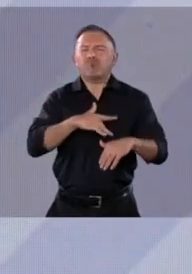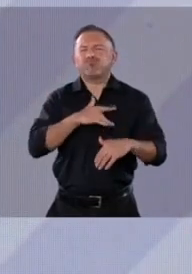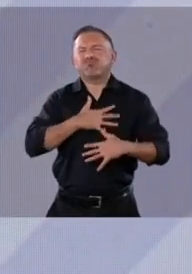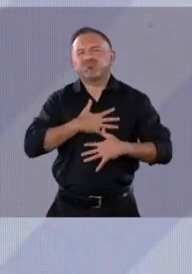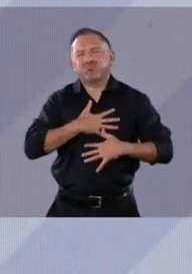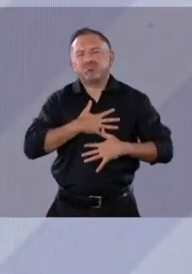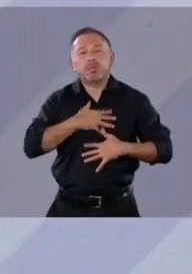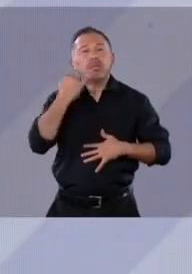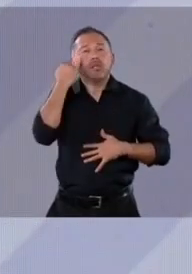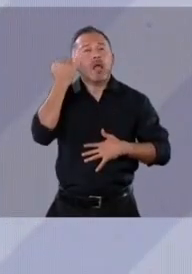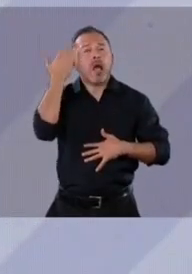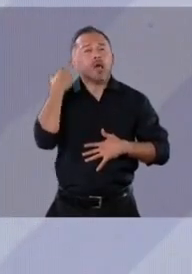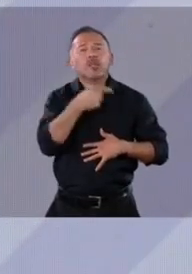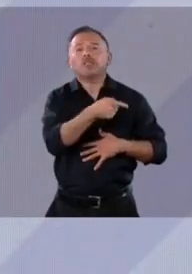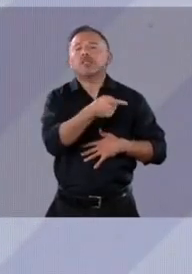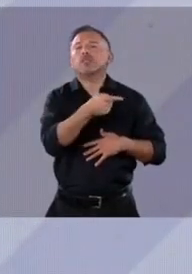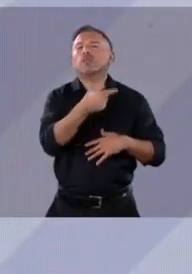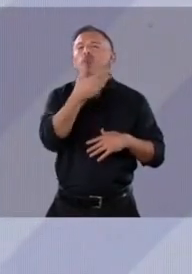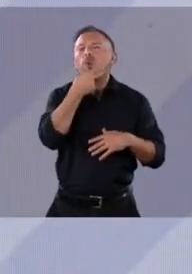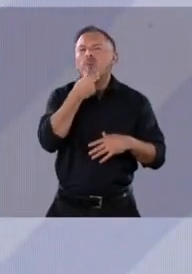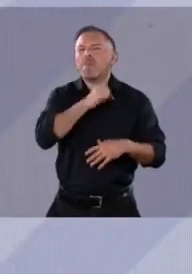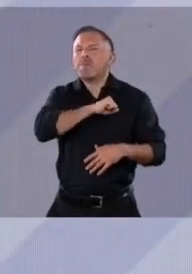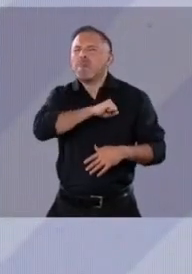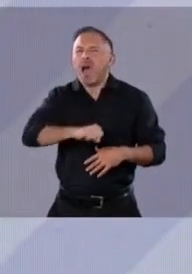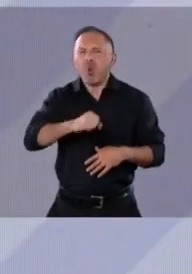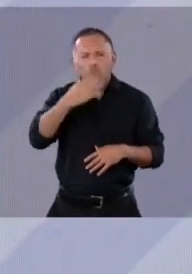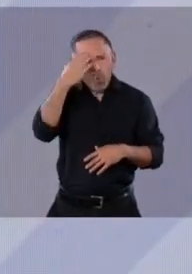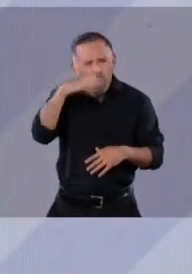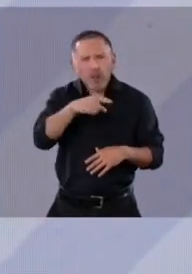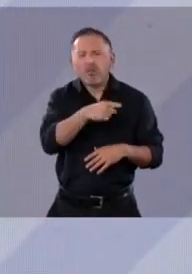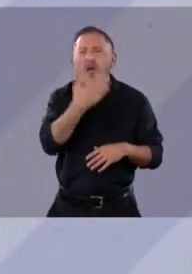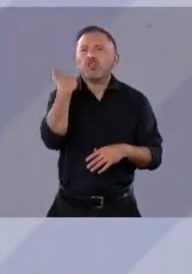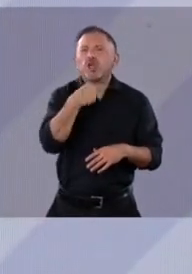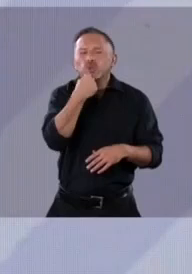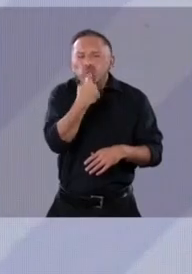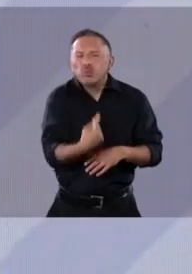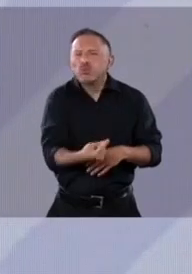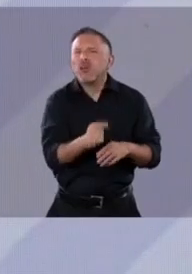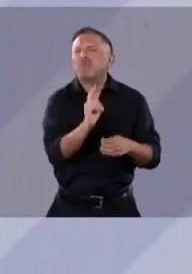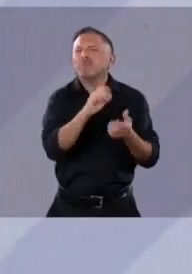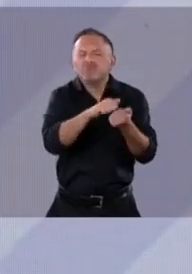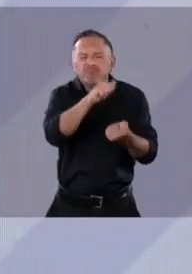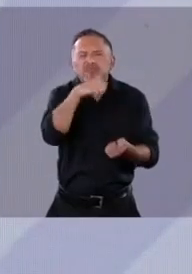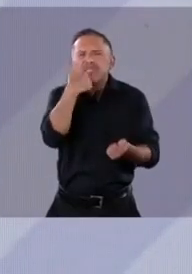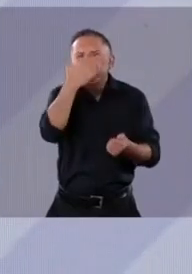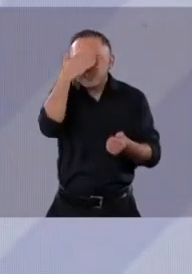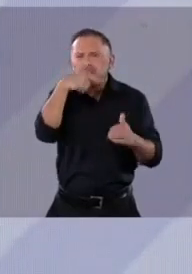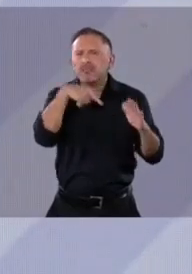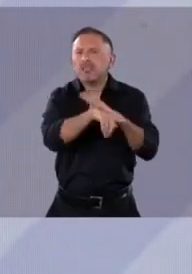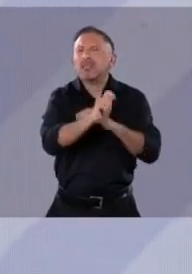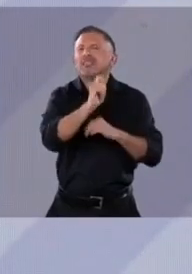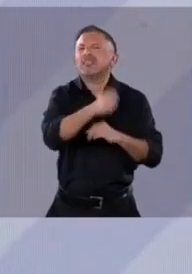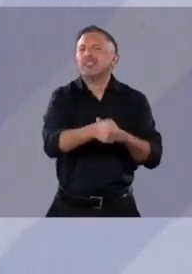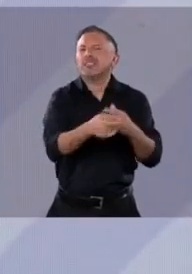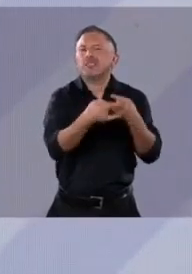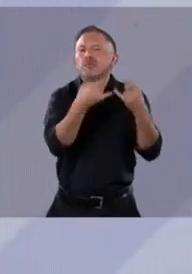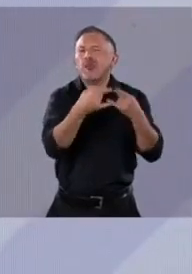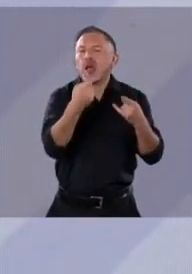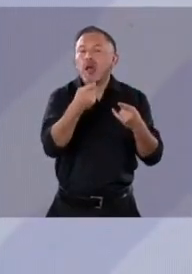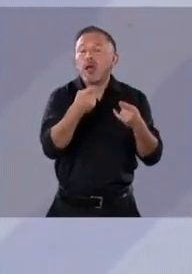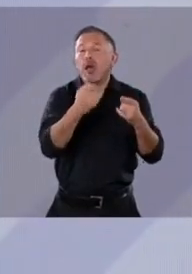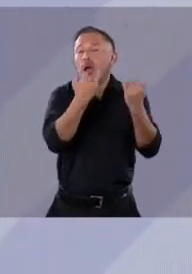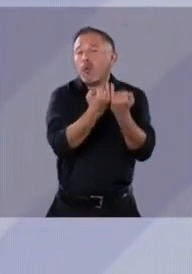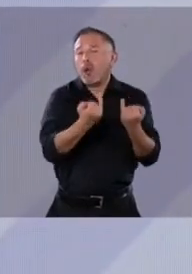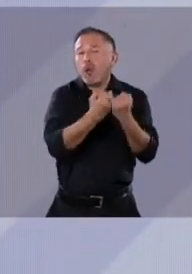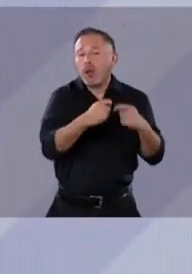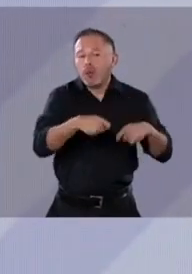secuestrador, cómo fue la infancia de un asesino, cómo fue la infancia de un violador. Necesitamos romper el ciclo, necesitamos una atención desde el